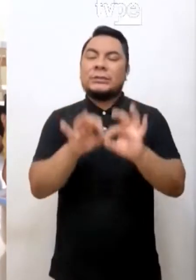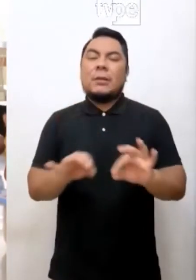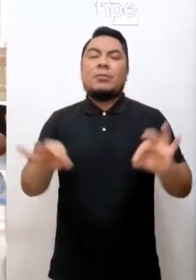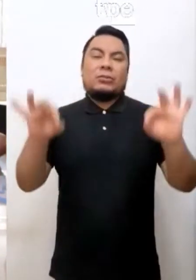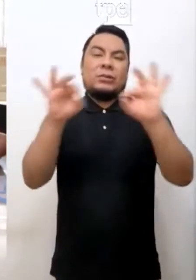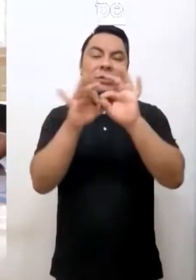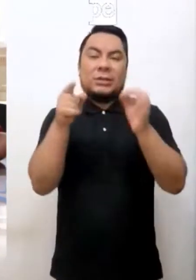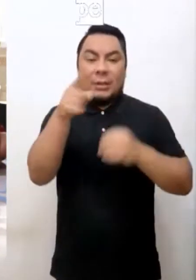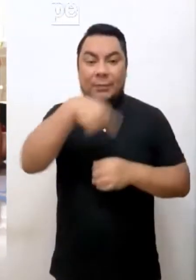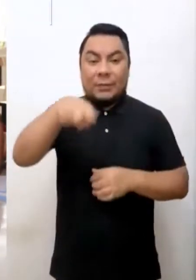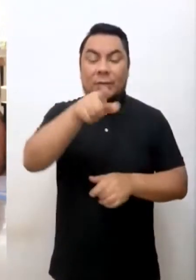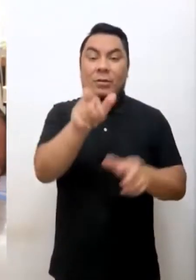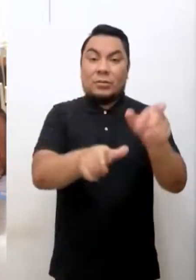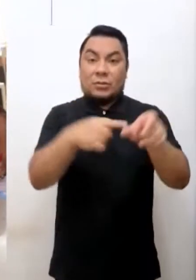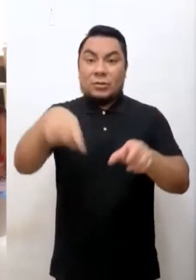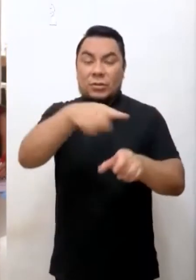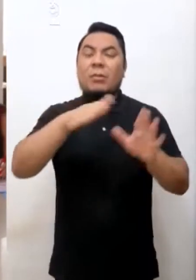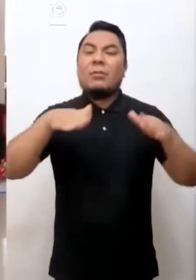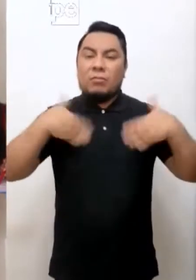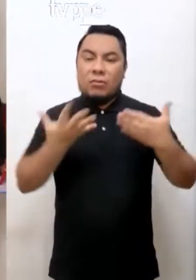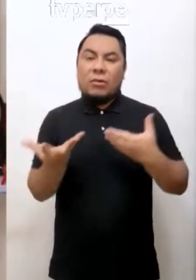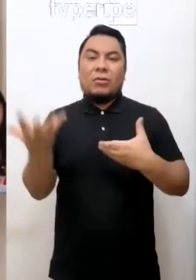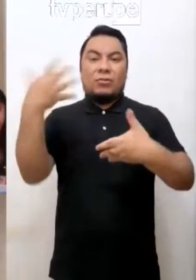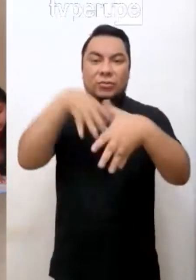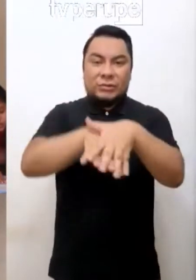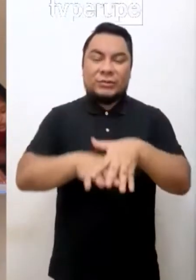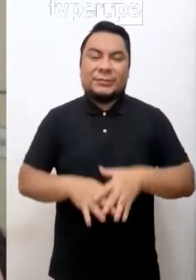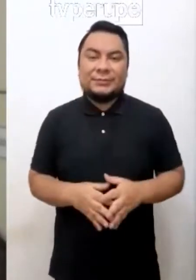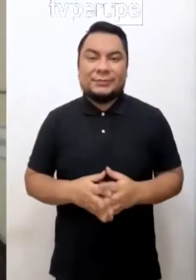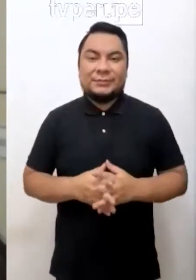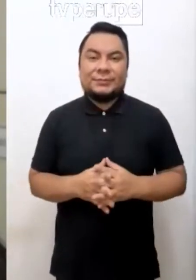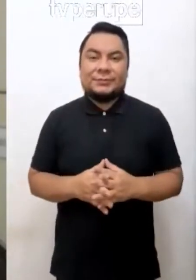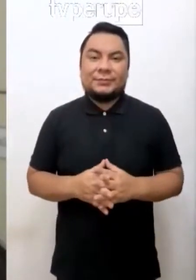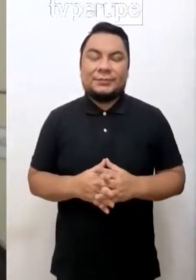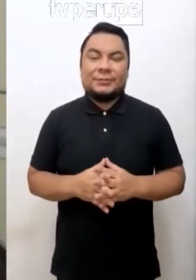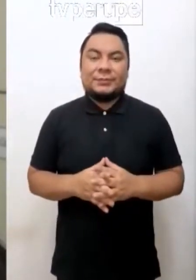es importantísimo para que los chicos puedan realmente incluirse.